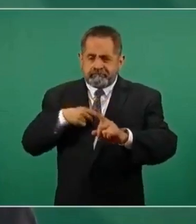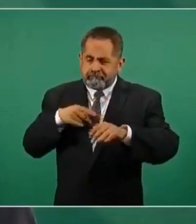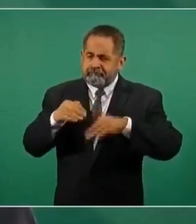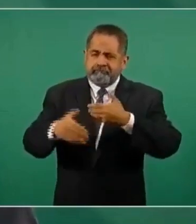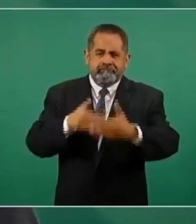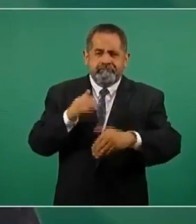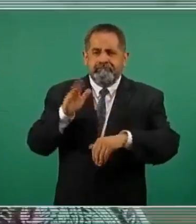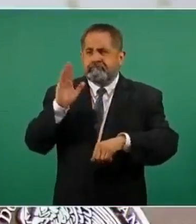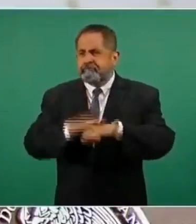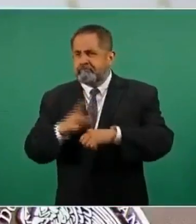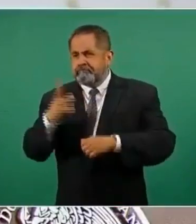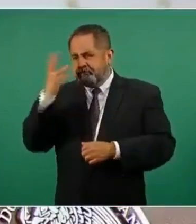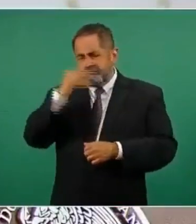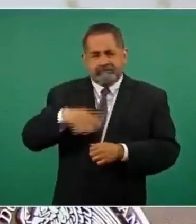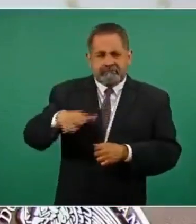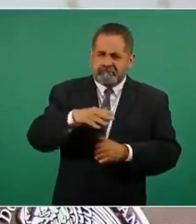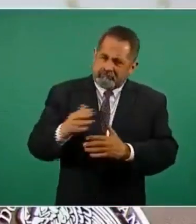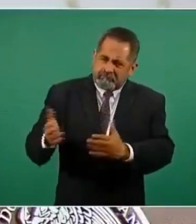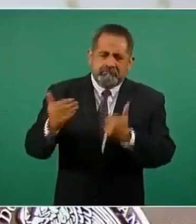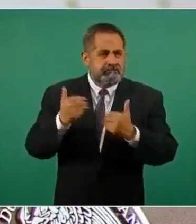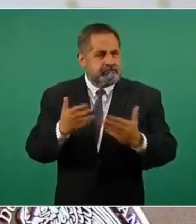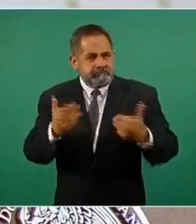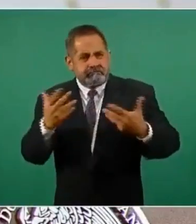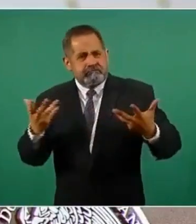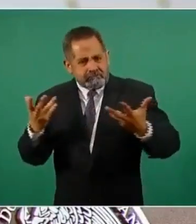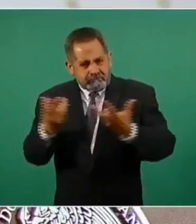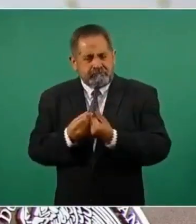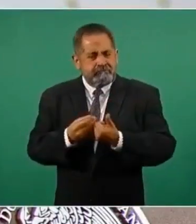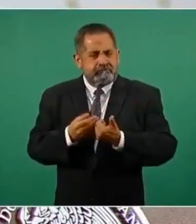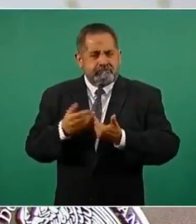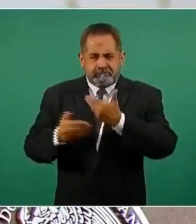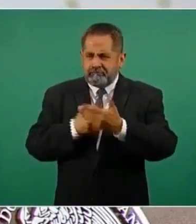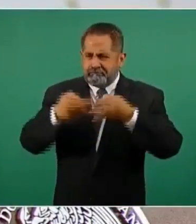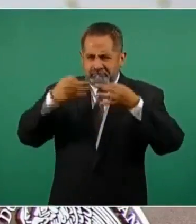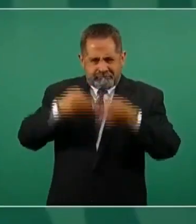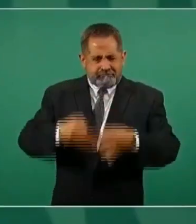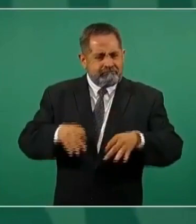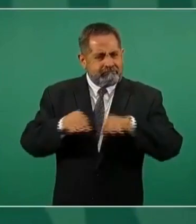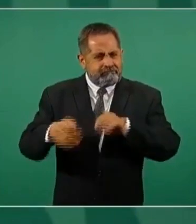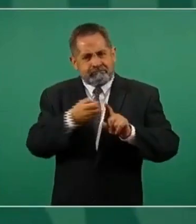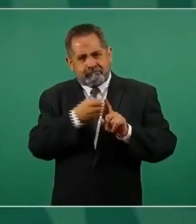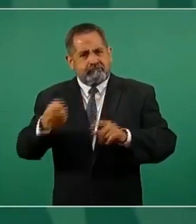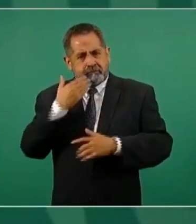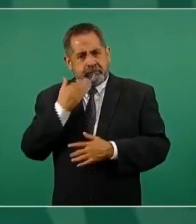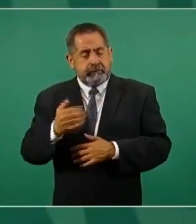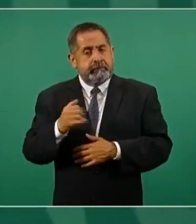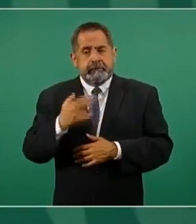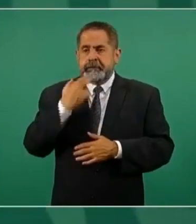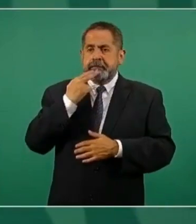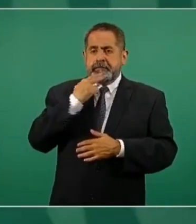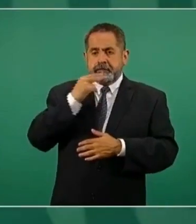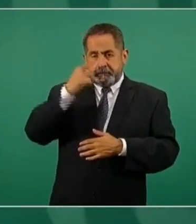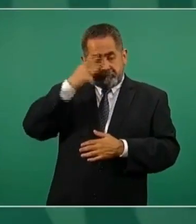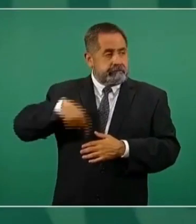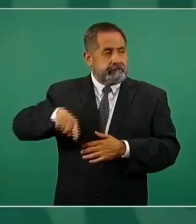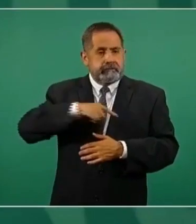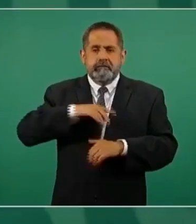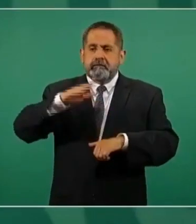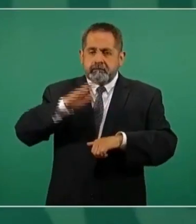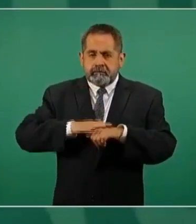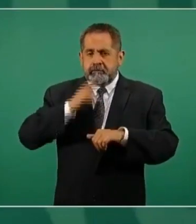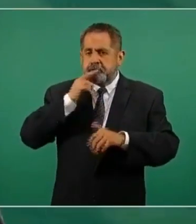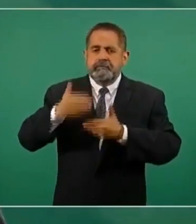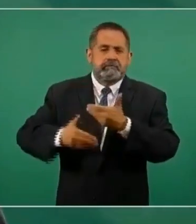jardín más verde, que se crucen, que se vengan, que se formalicen. Eso nos traerá al país mayor